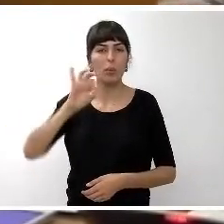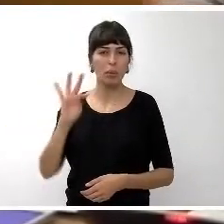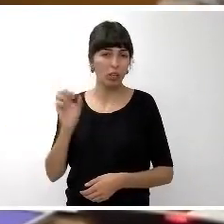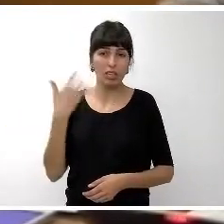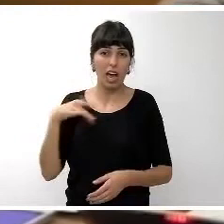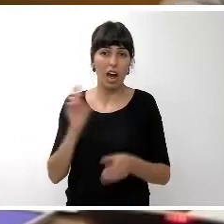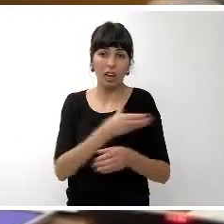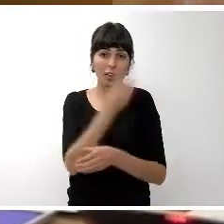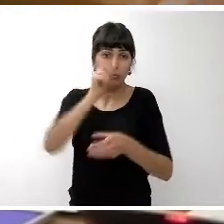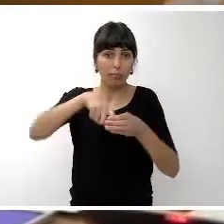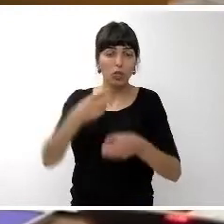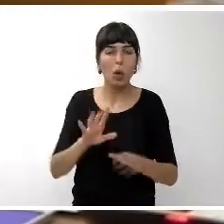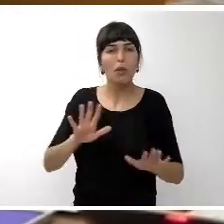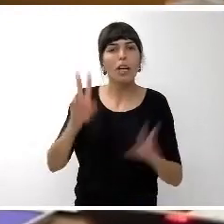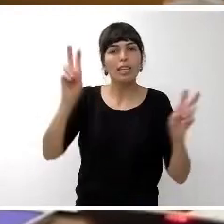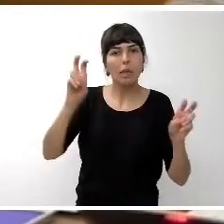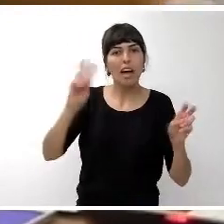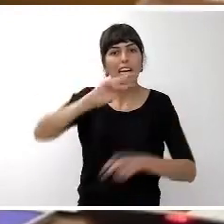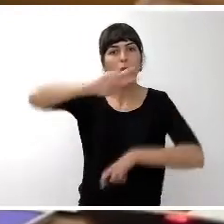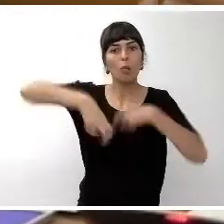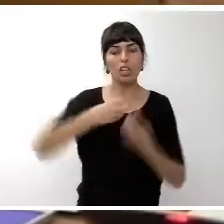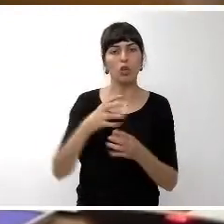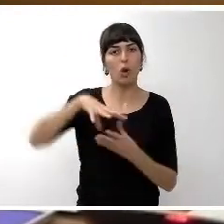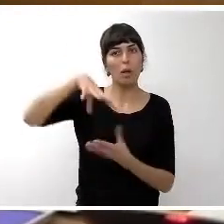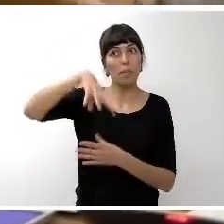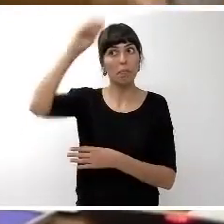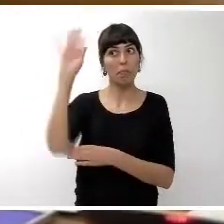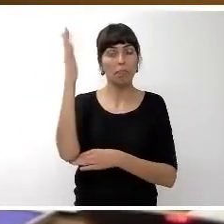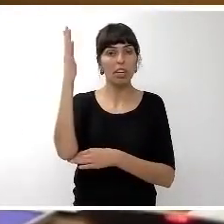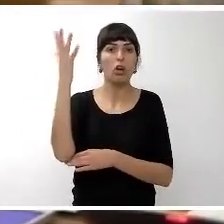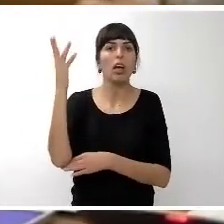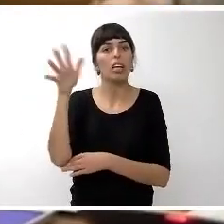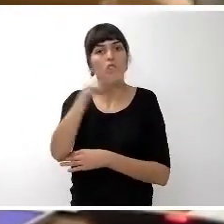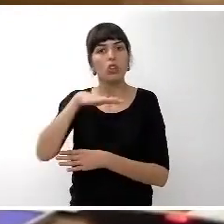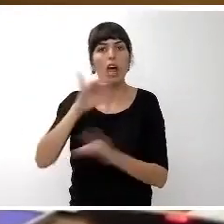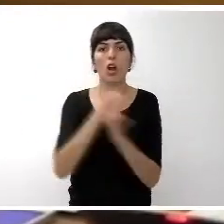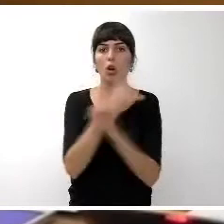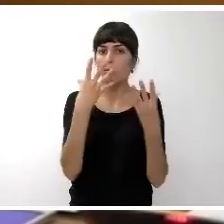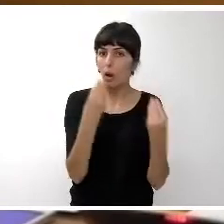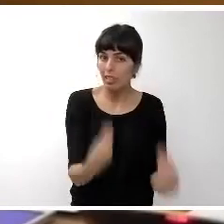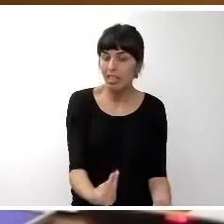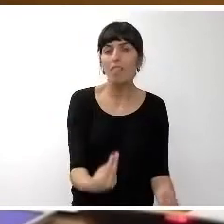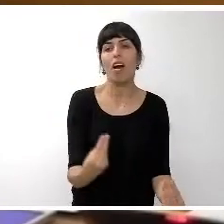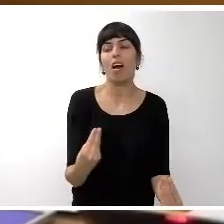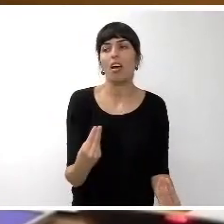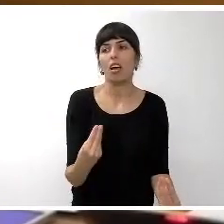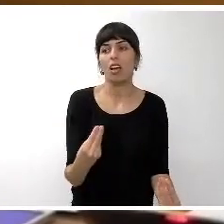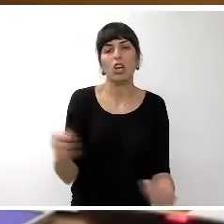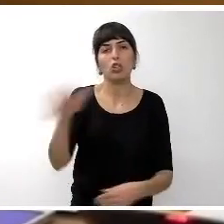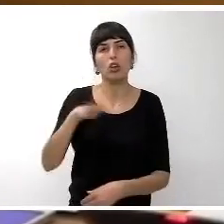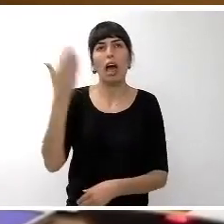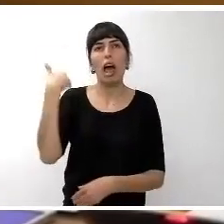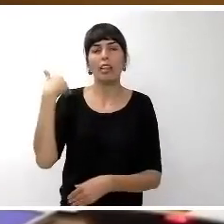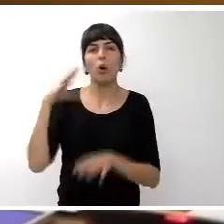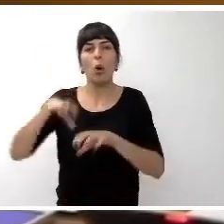en la zona de los pinares que se podrían extender a ámbitos como el desarrollo del monte verde de la laurisilva en las zonas ocupadas antaño por